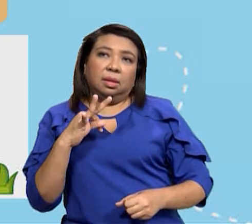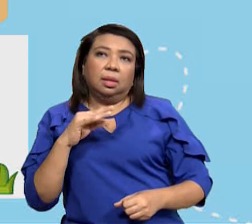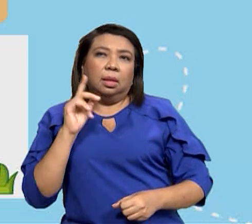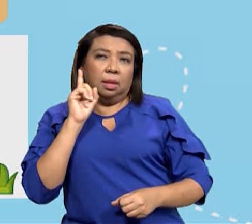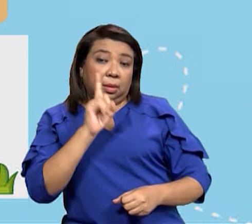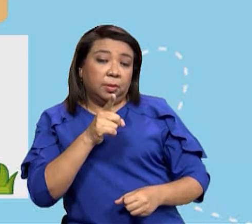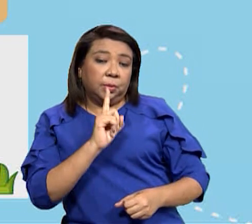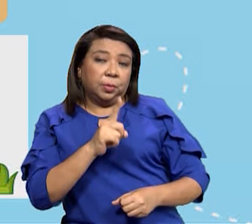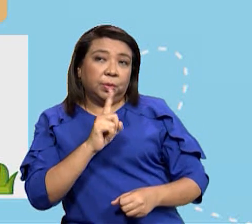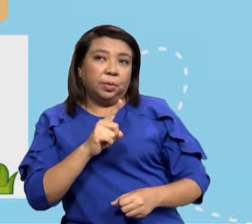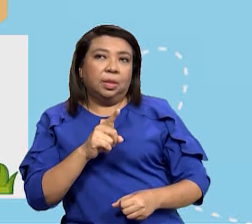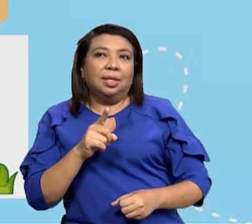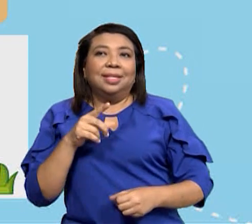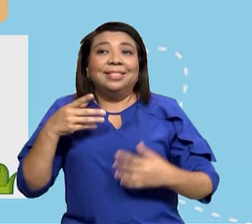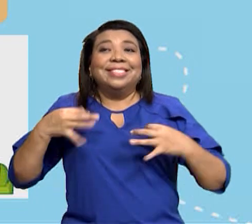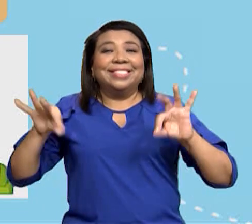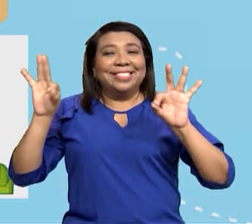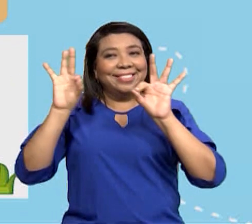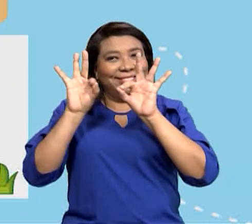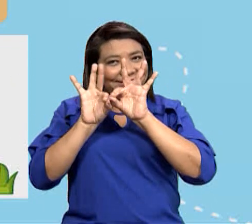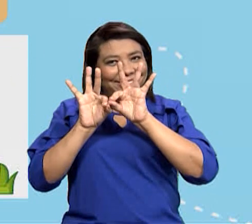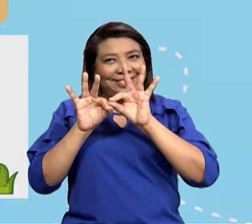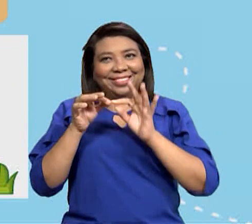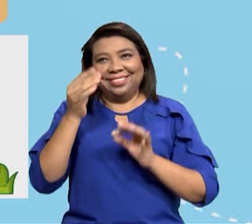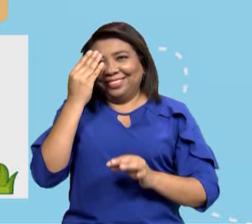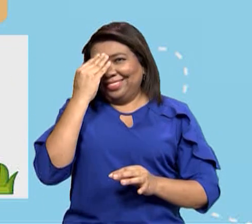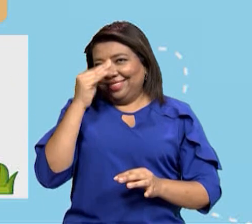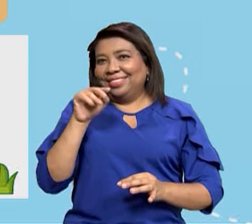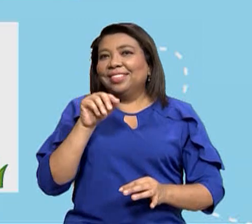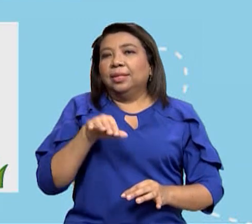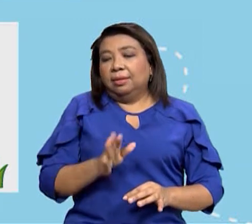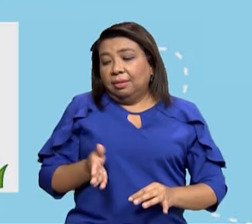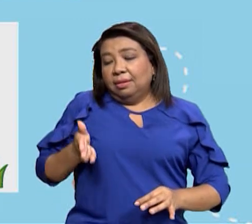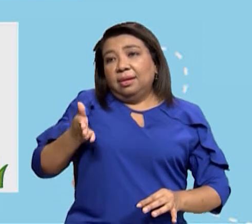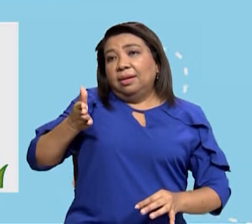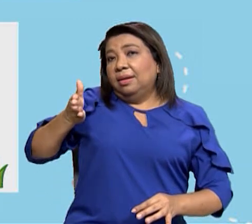una persona adulta y te decidas por una carrera profesional